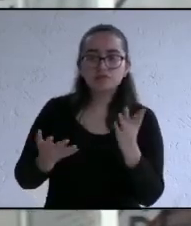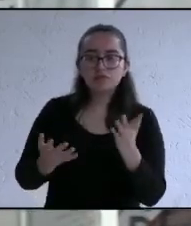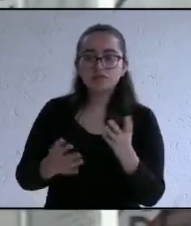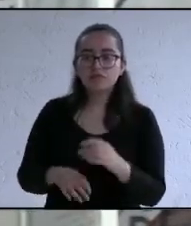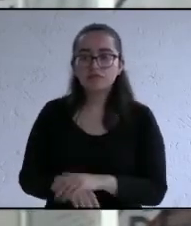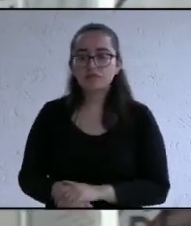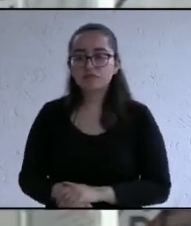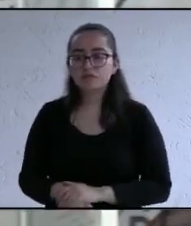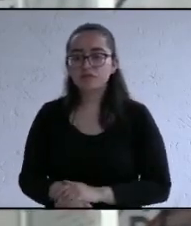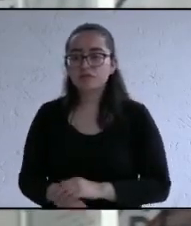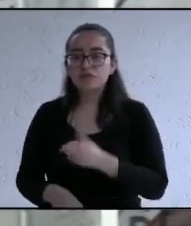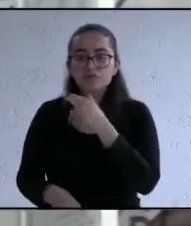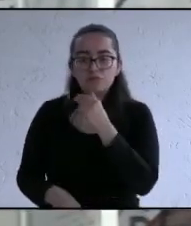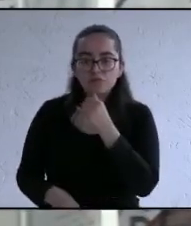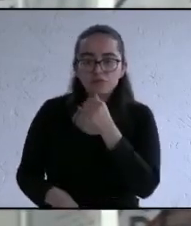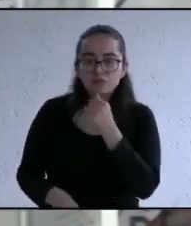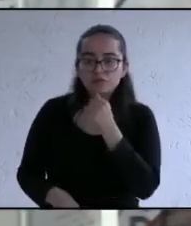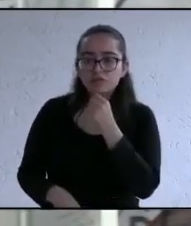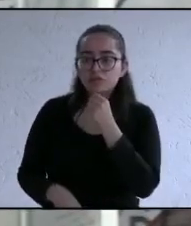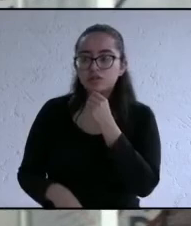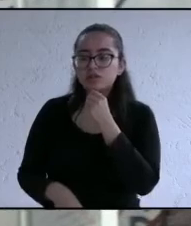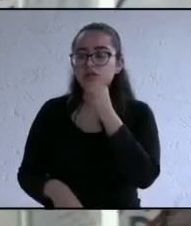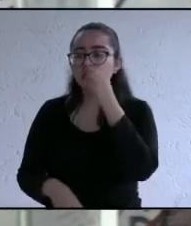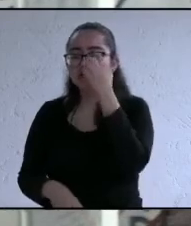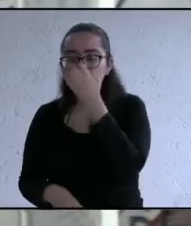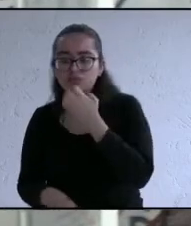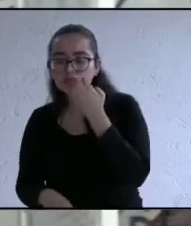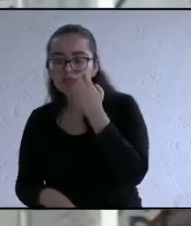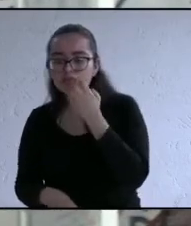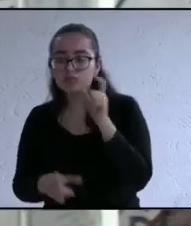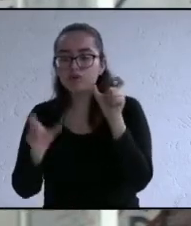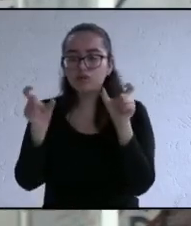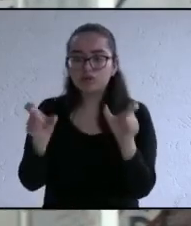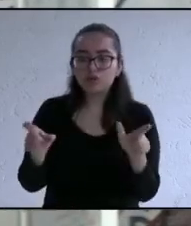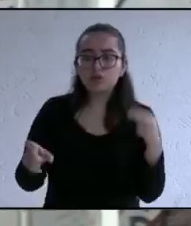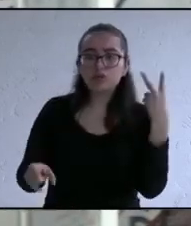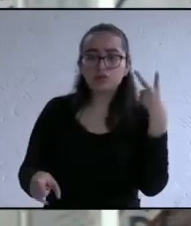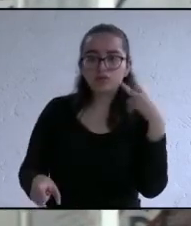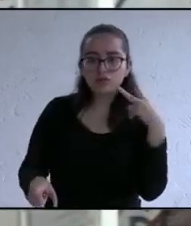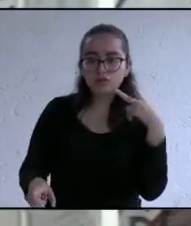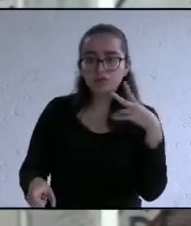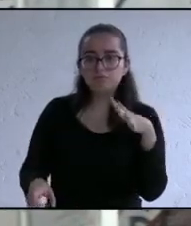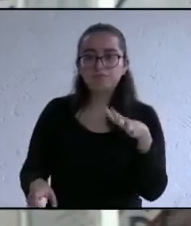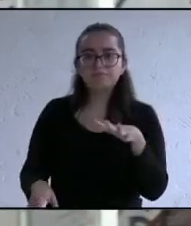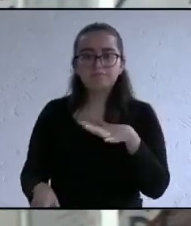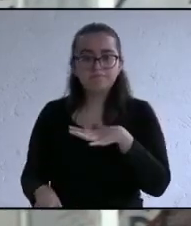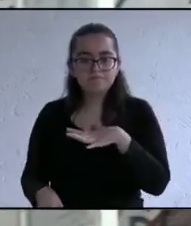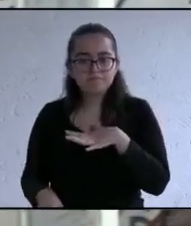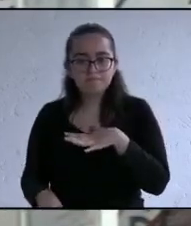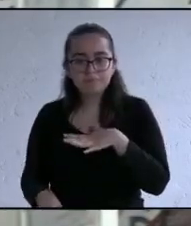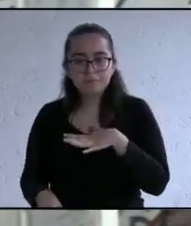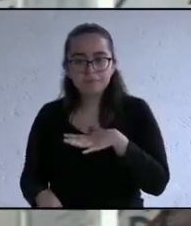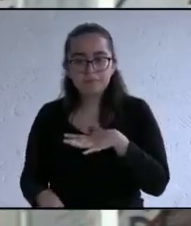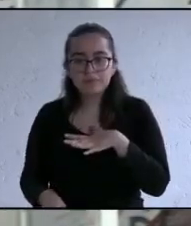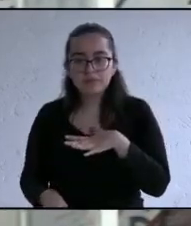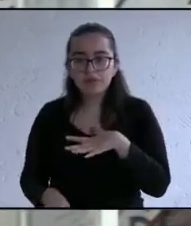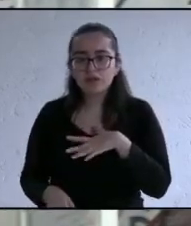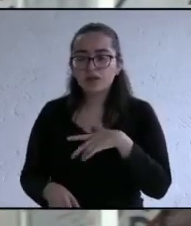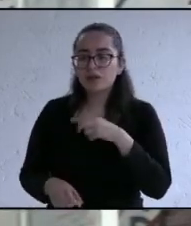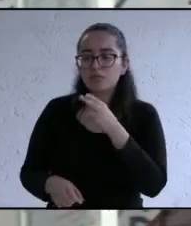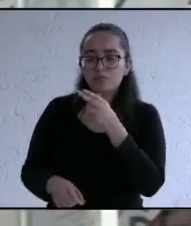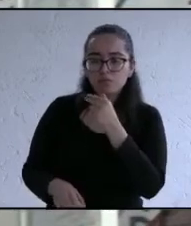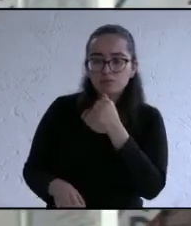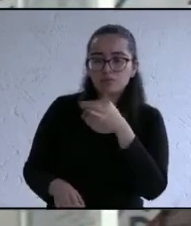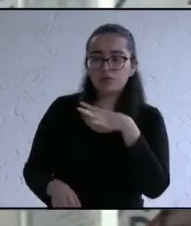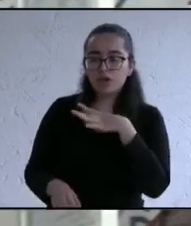obtener más elementos y así gestionar también ante la Secretaría de Seguridad Pública del Estado elementos que nos ayuden a integrar en esto